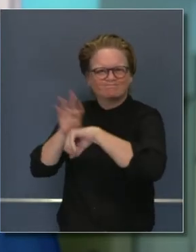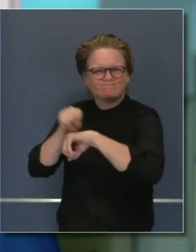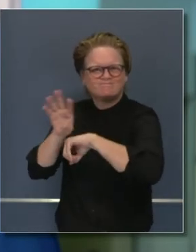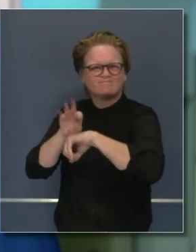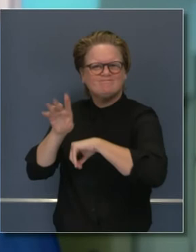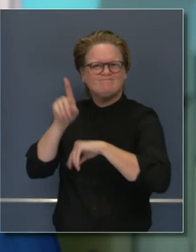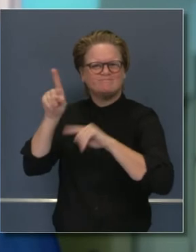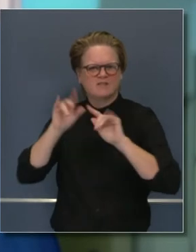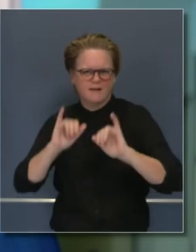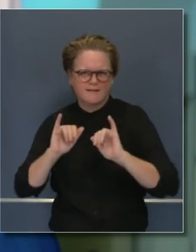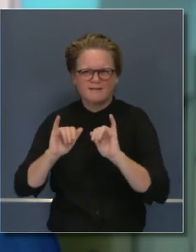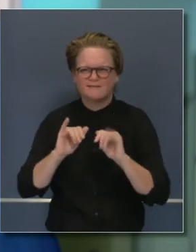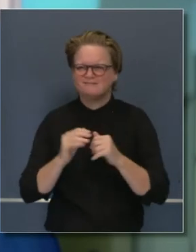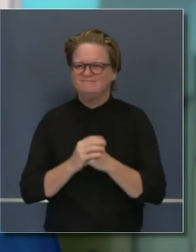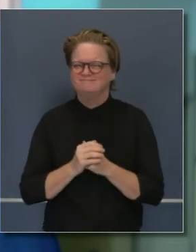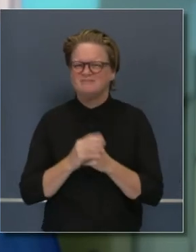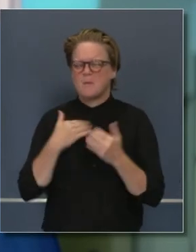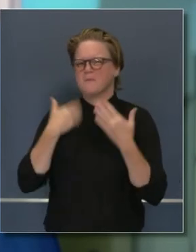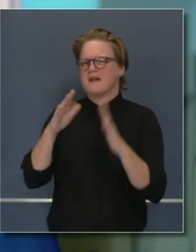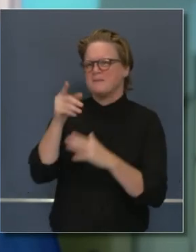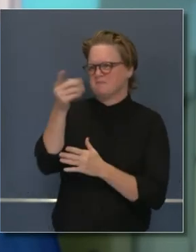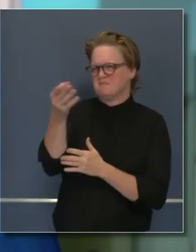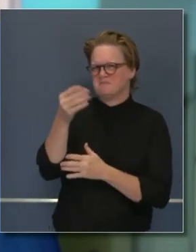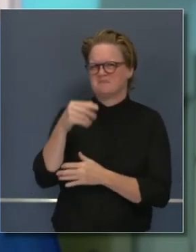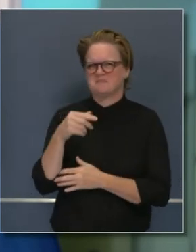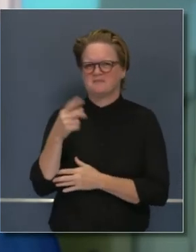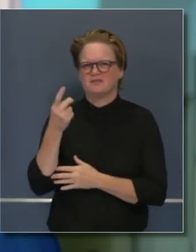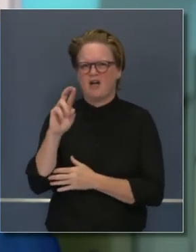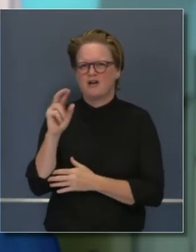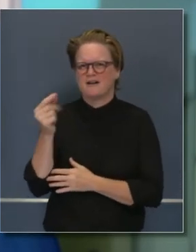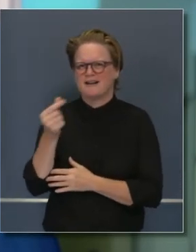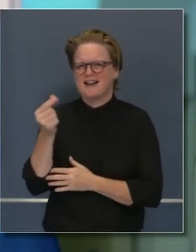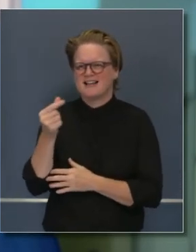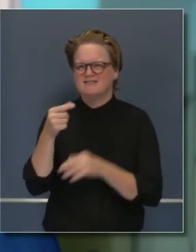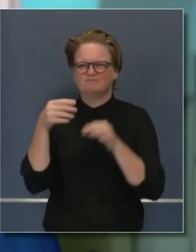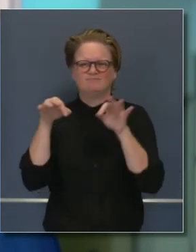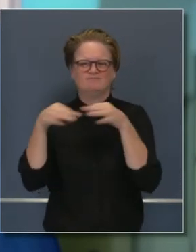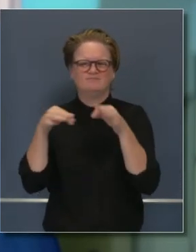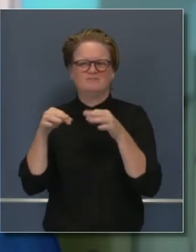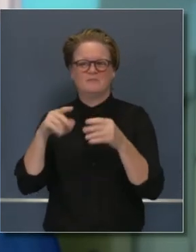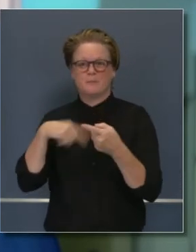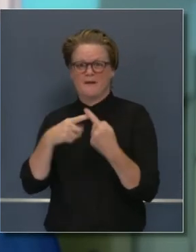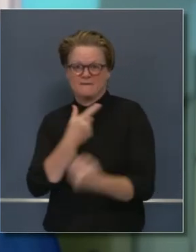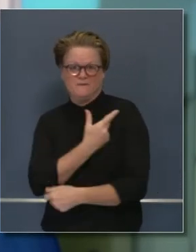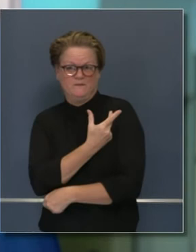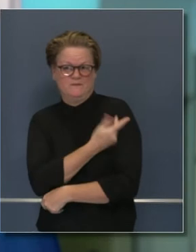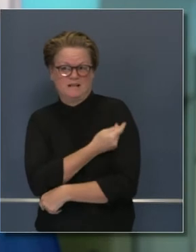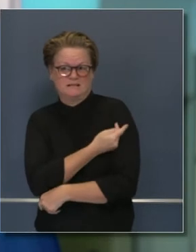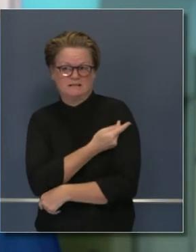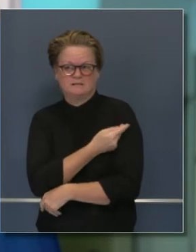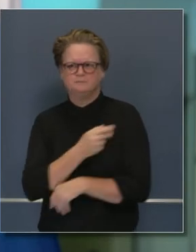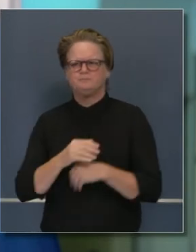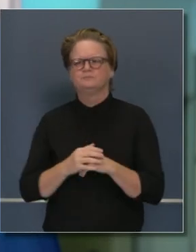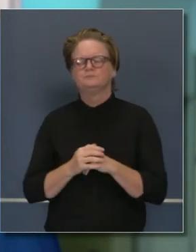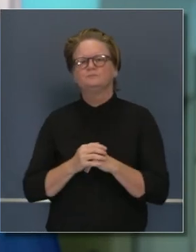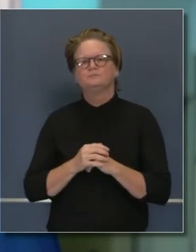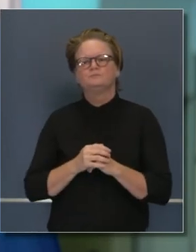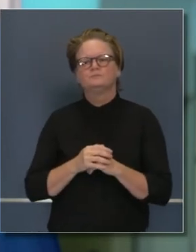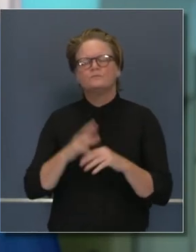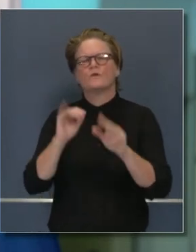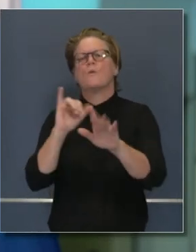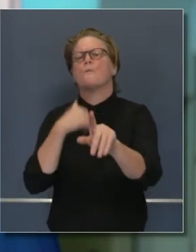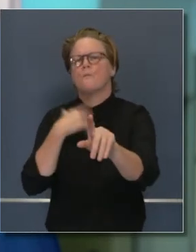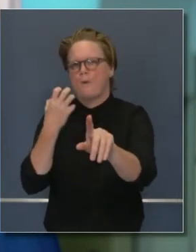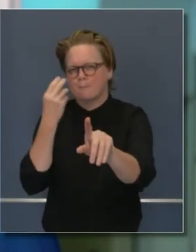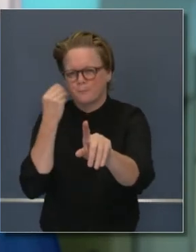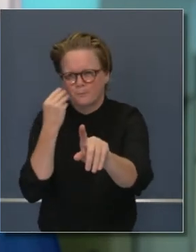Gaudi en un momento hablará un poco más acerca del trabajo que se hace sobre la seguridad y distribución, pero también